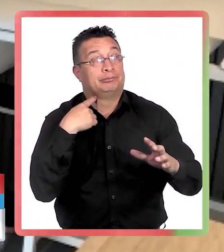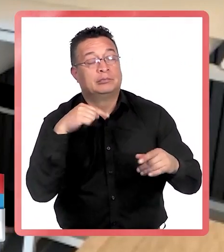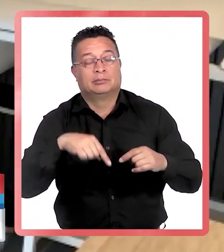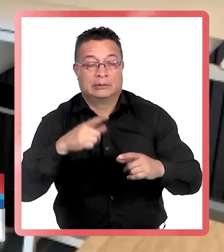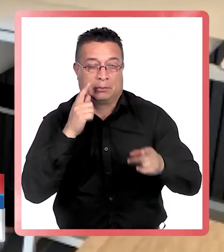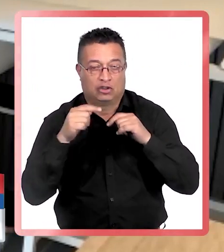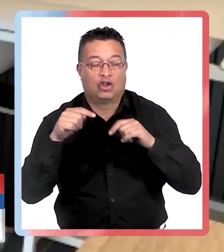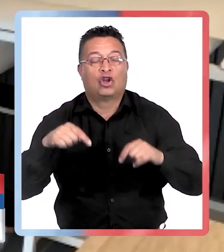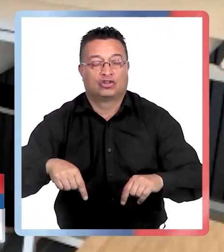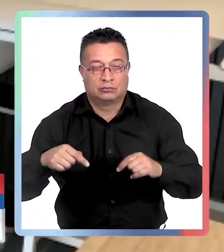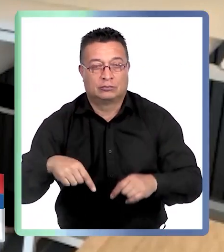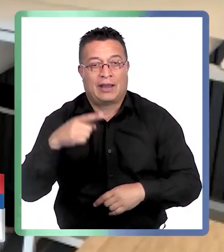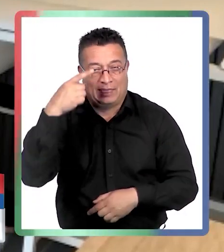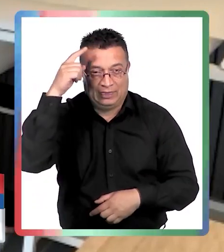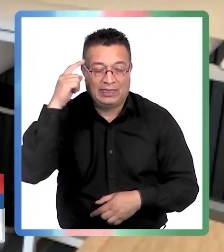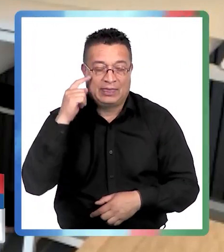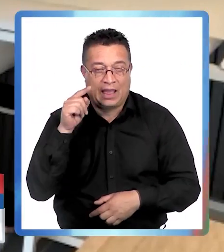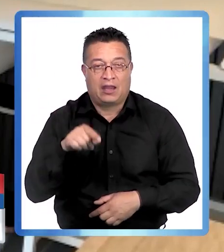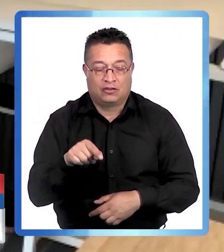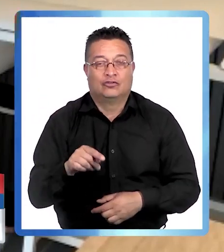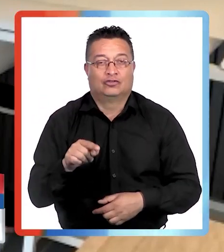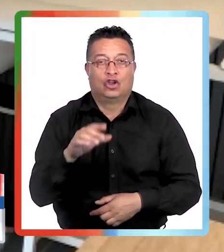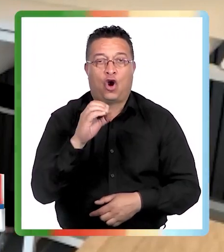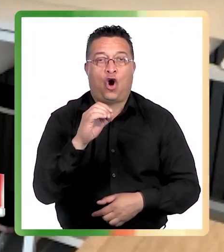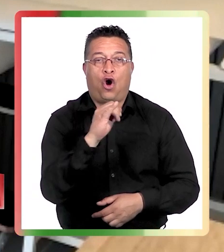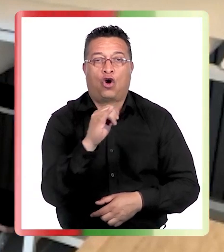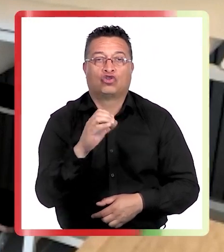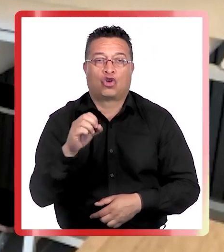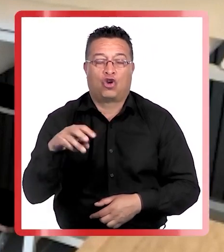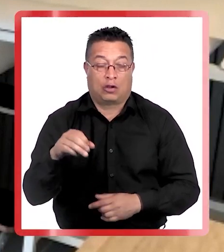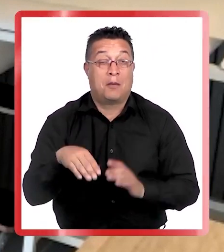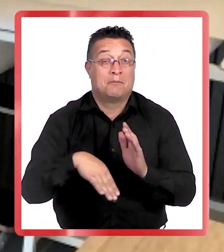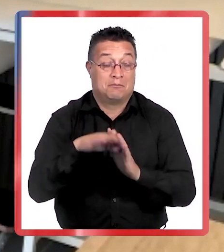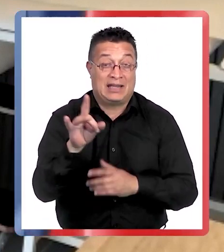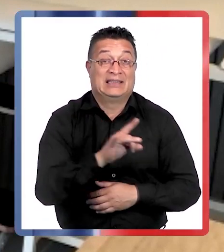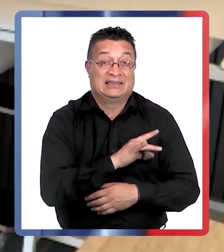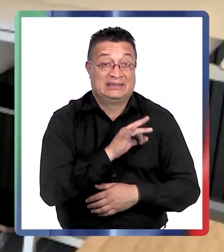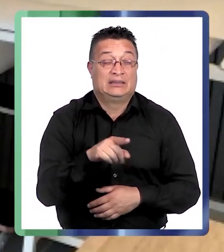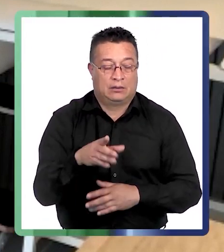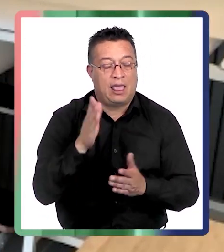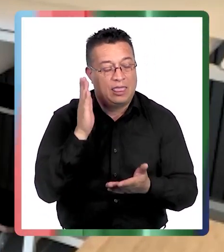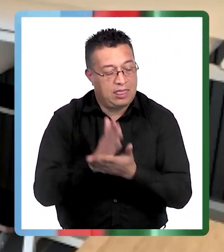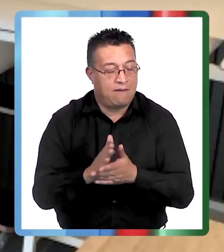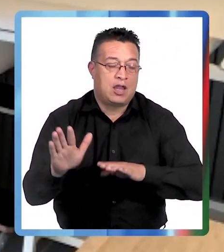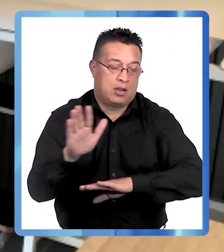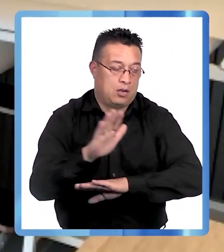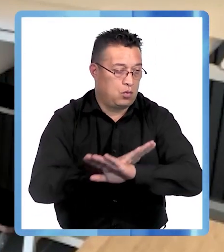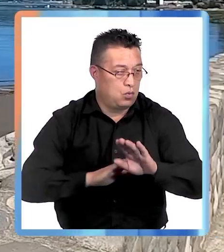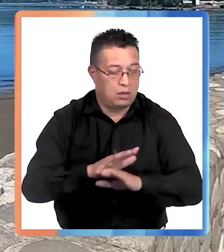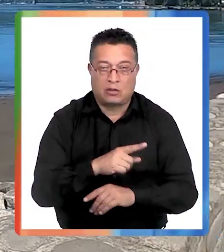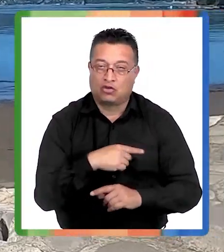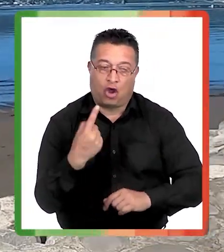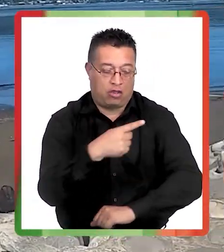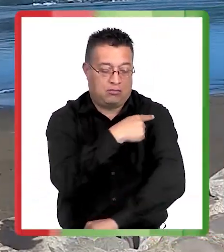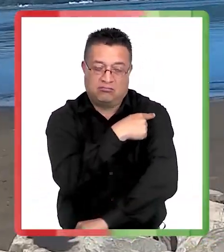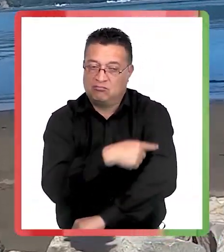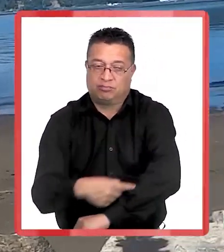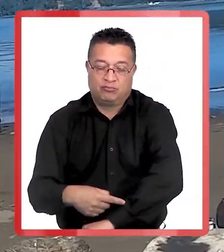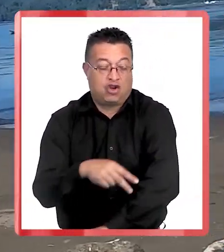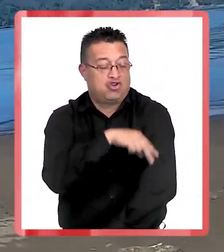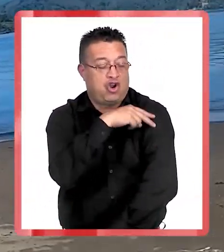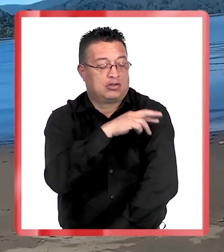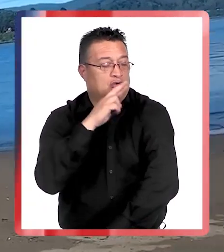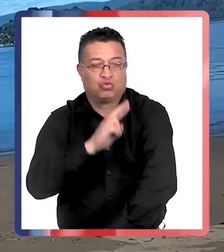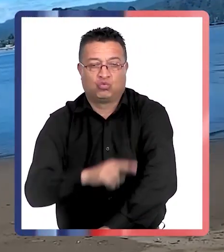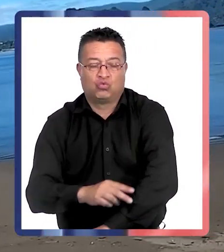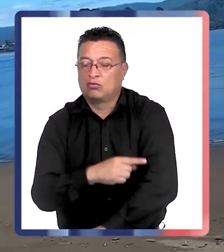igual tenemos más riesgo por este daño de la capa de ozono que hay. Entonces, sobre todo en Chile, en realidad uno debería cuidar en todas las zonas. Independiente si uno está más